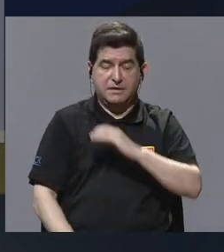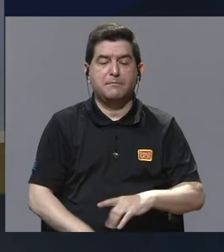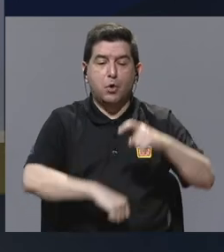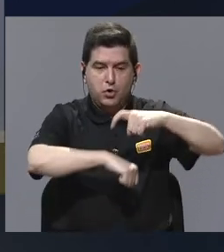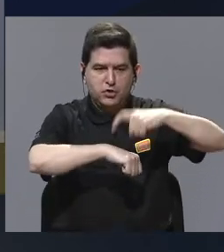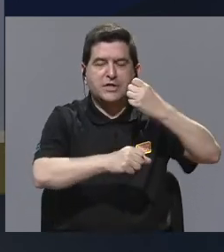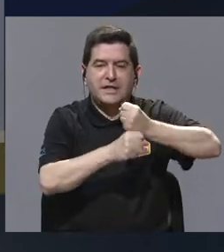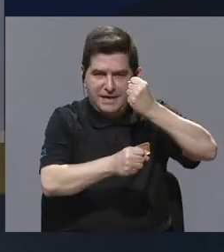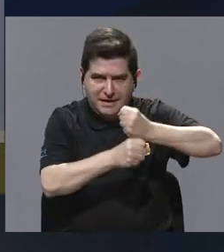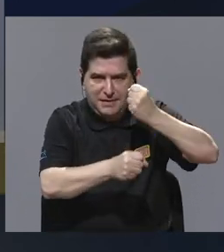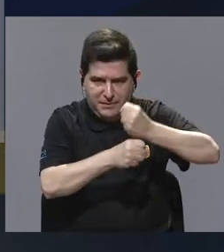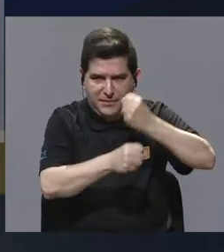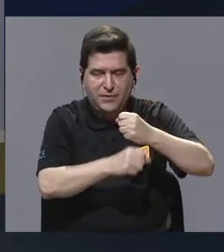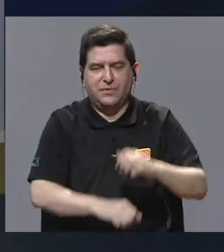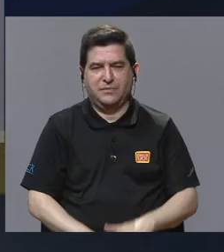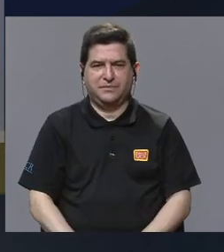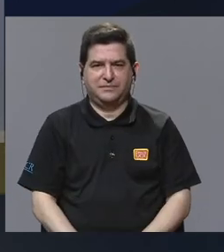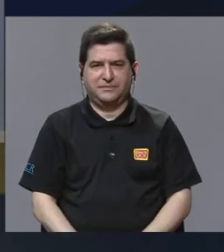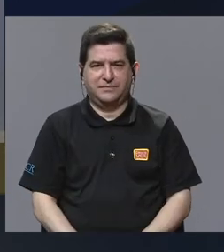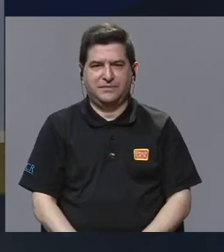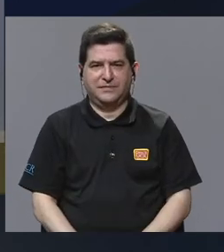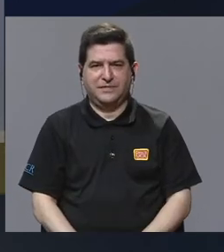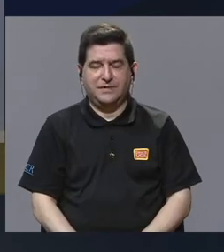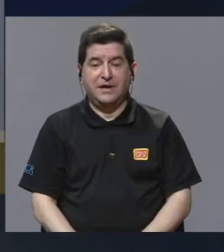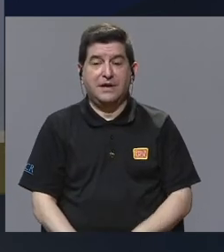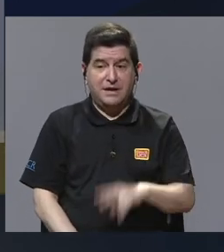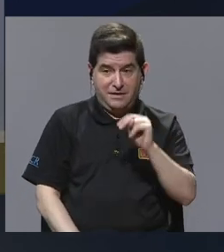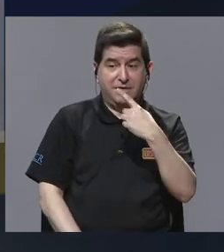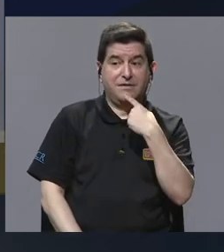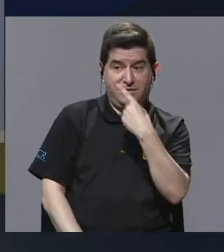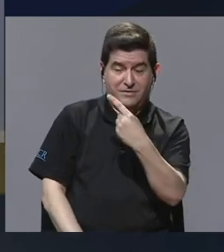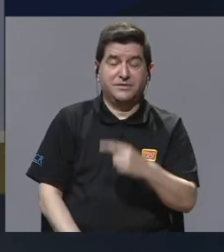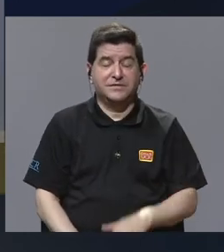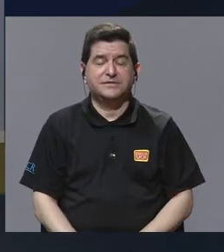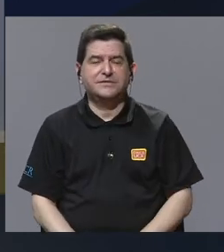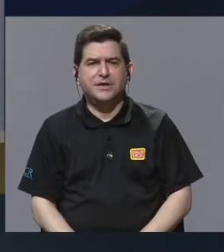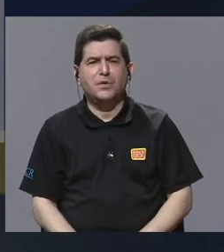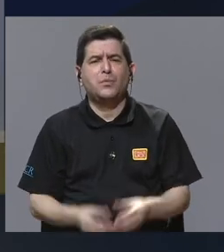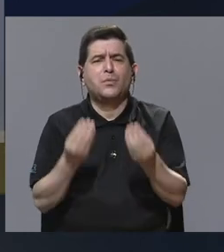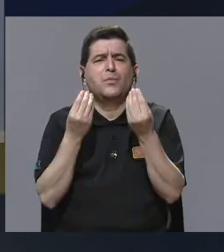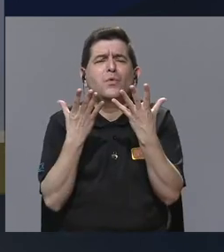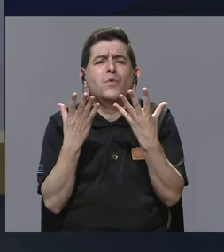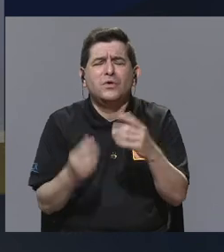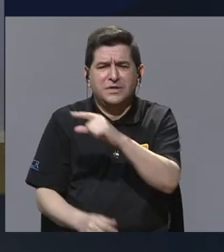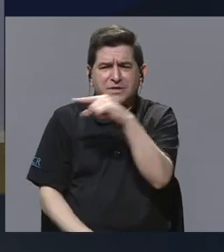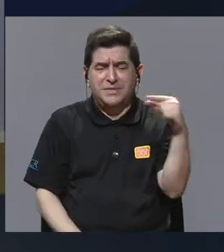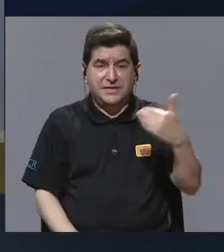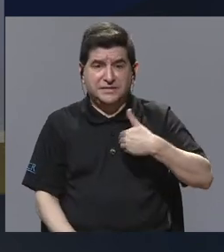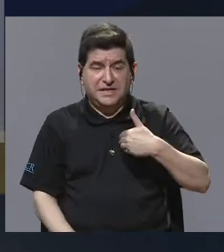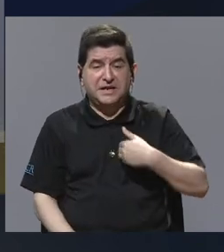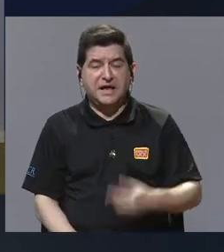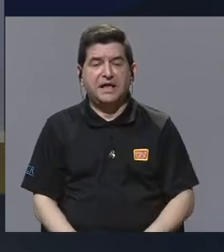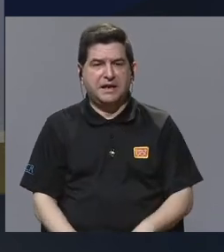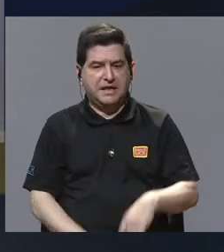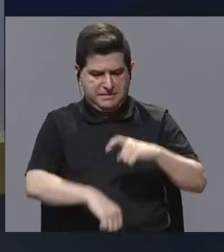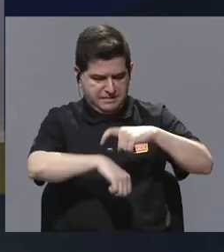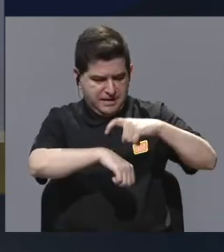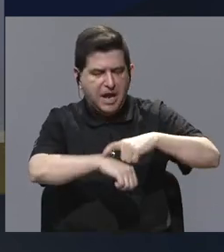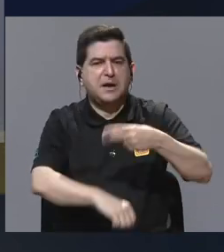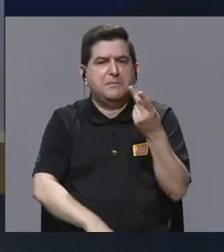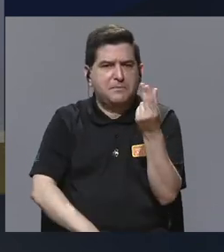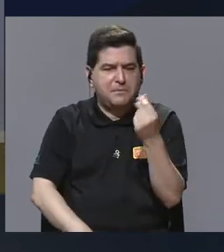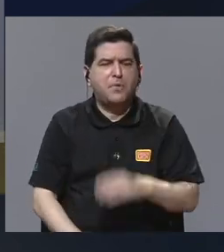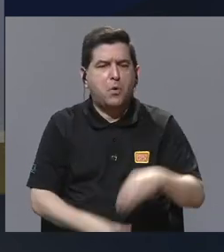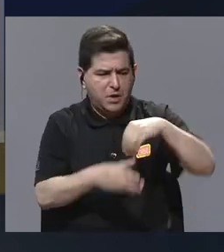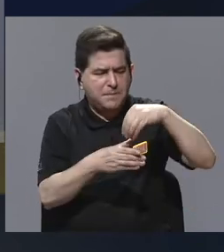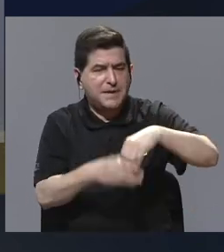trabajo. Y cuando me deja mentir, fueron muchas semanas que pudimos dedicar porque teníamos tiempo, teníamos recursos, y invertimos